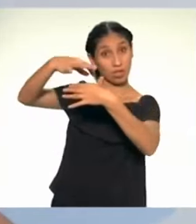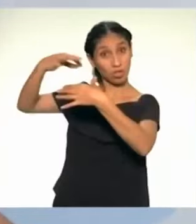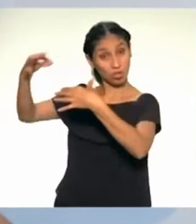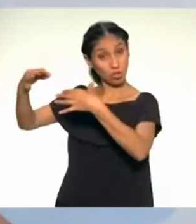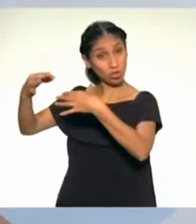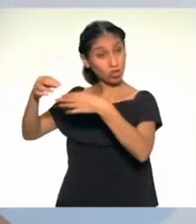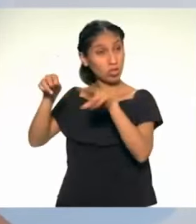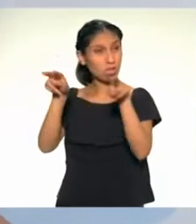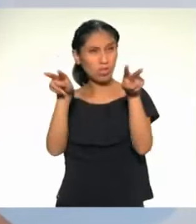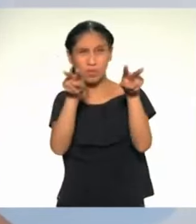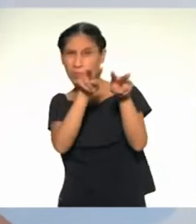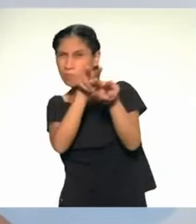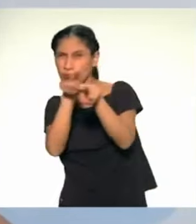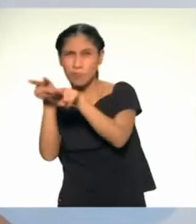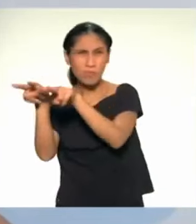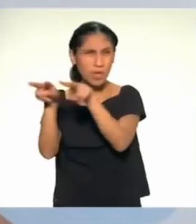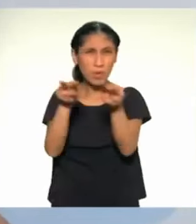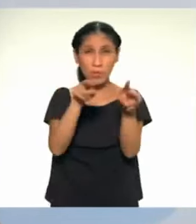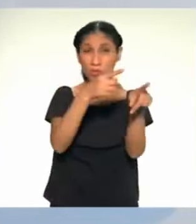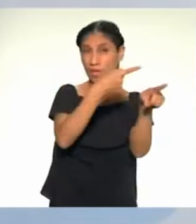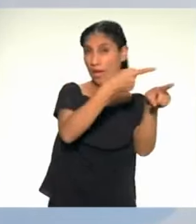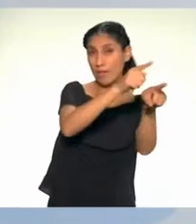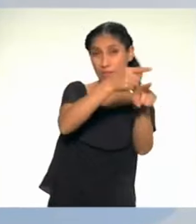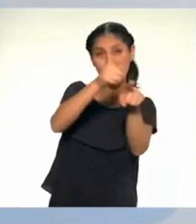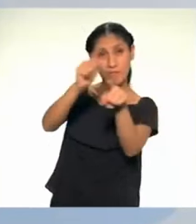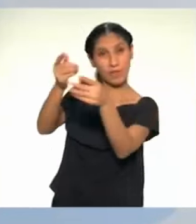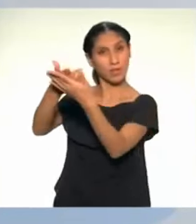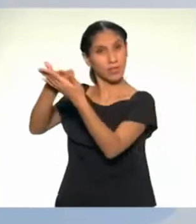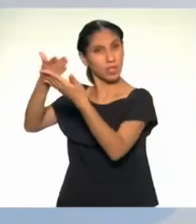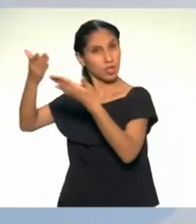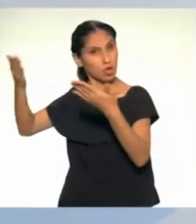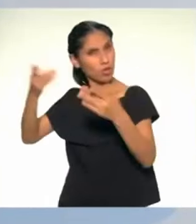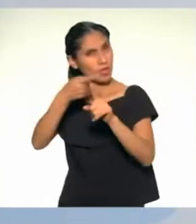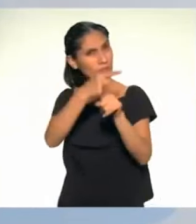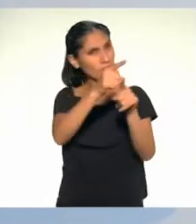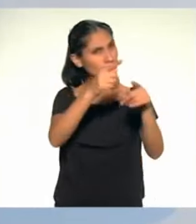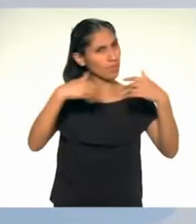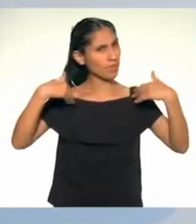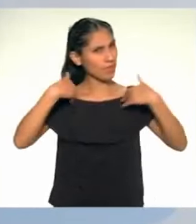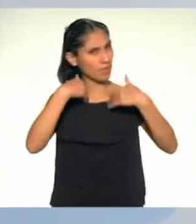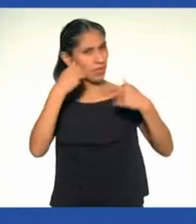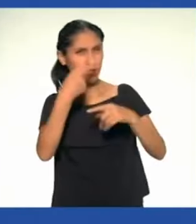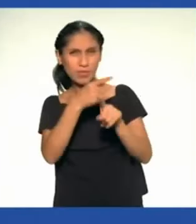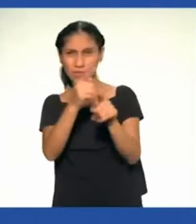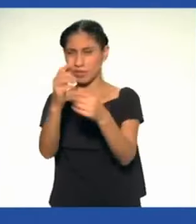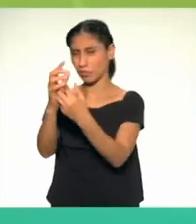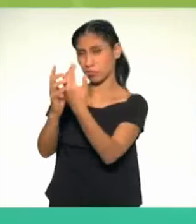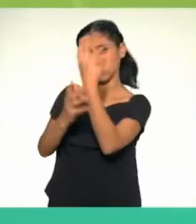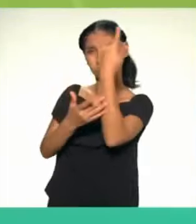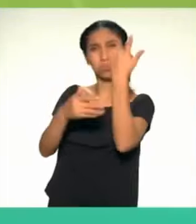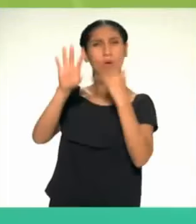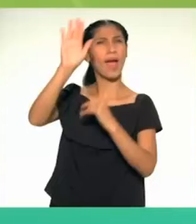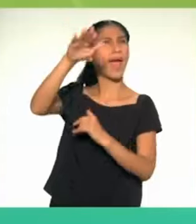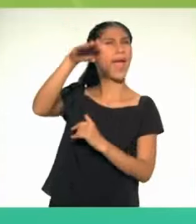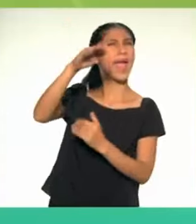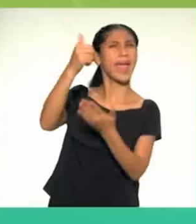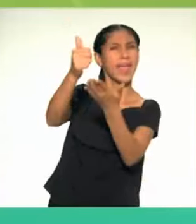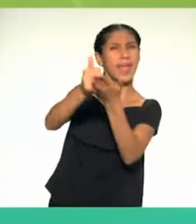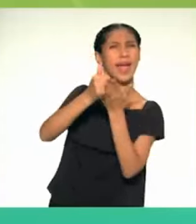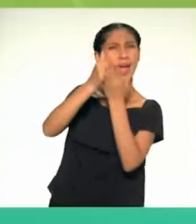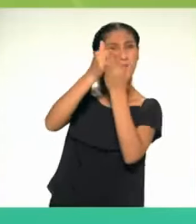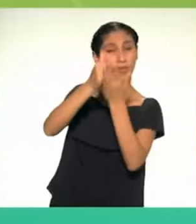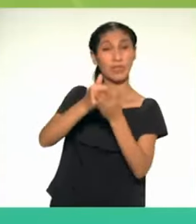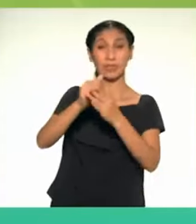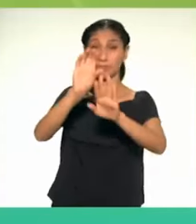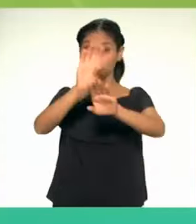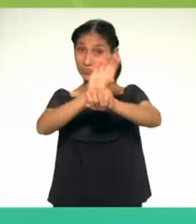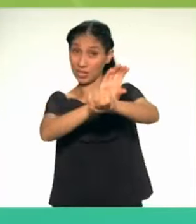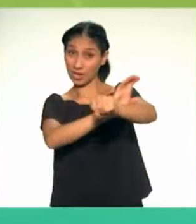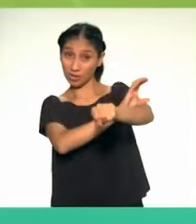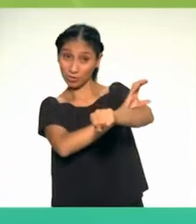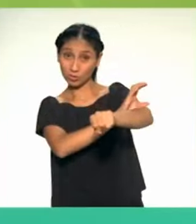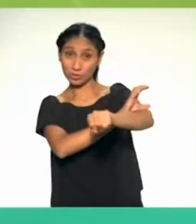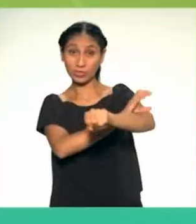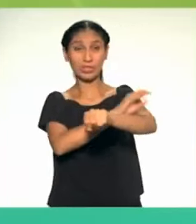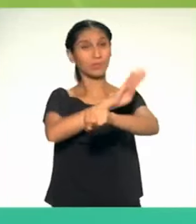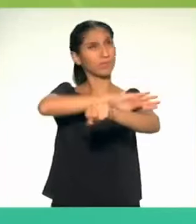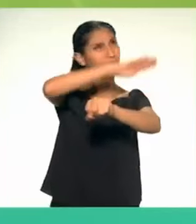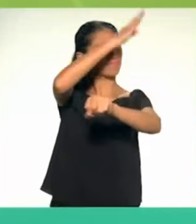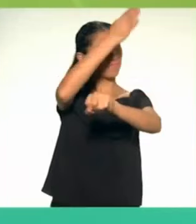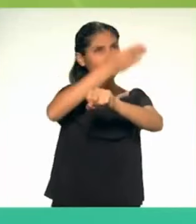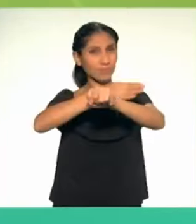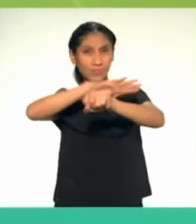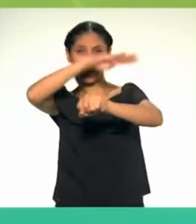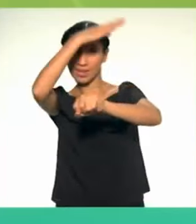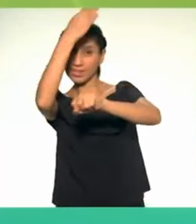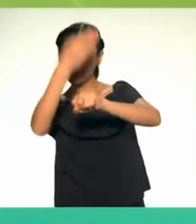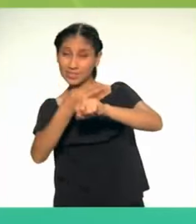otras especies hay en nuestro país? ¡Gugliana! ¡Ayuda! La costa, la sierra y la selva de